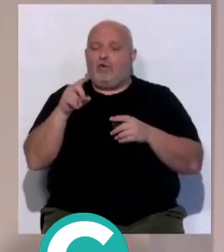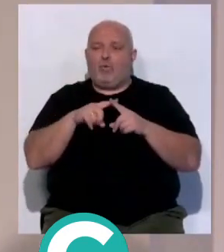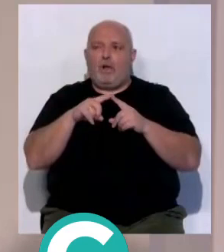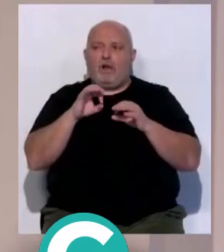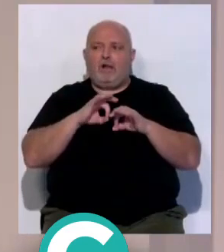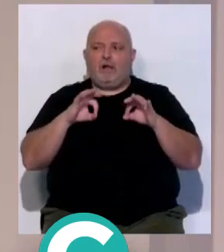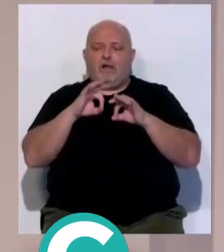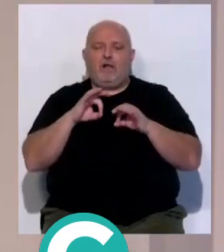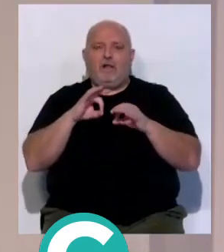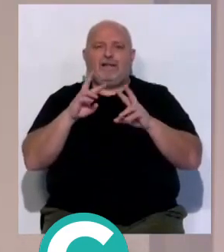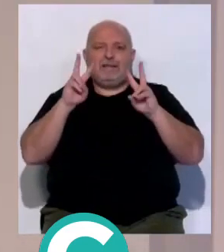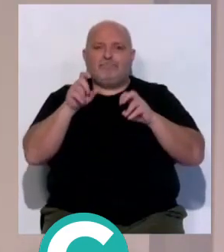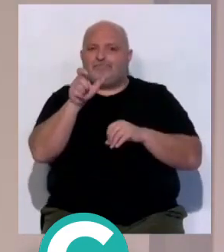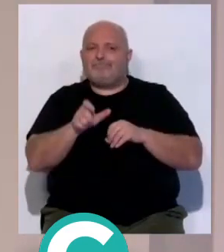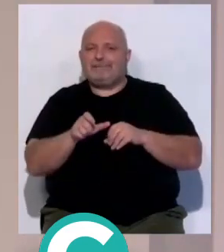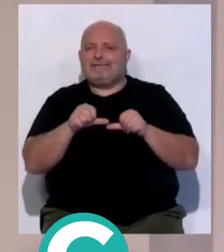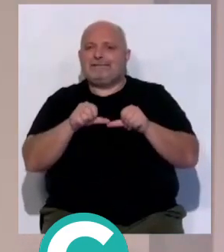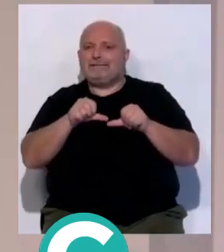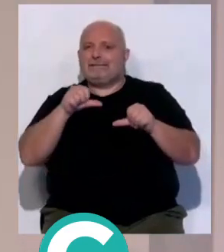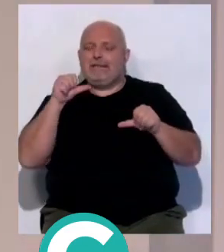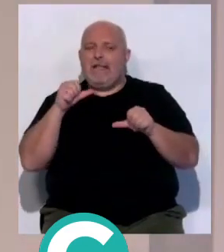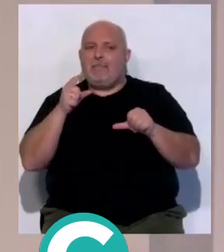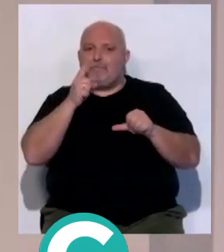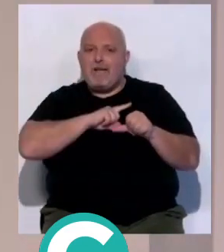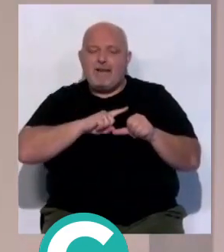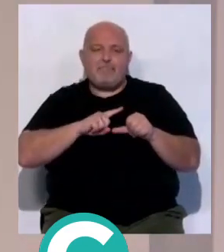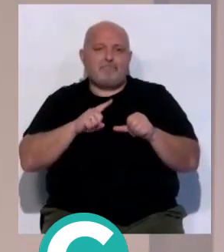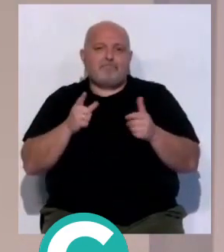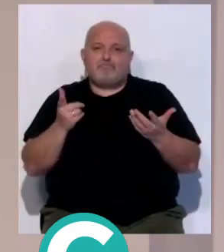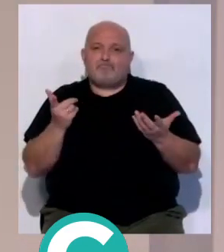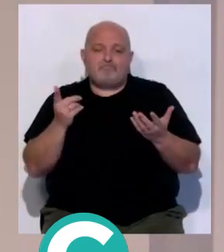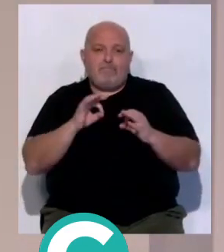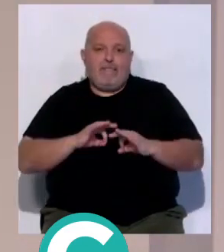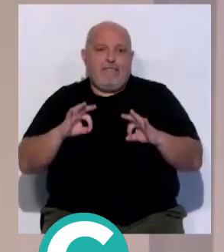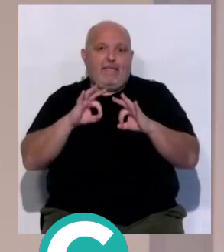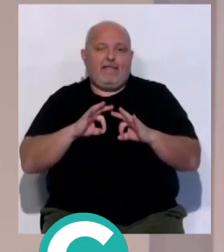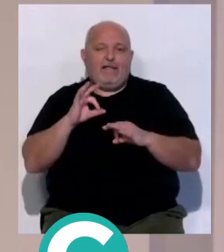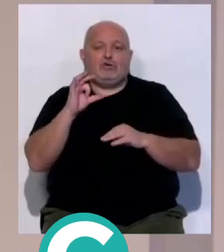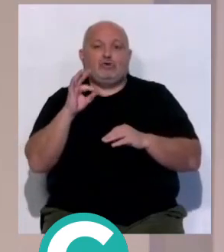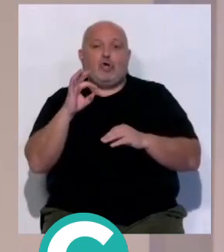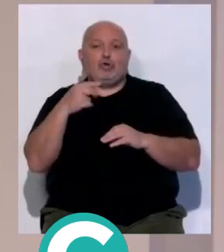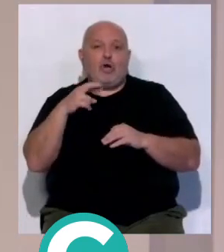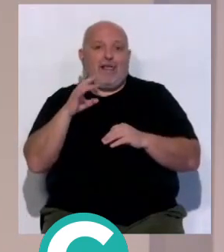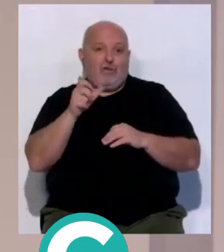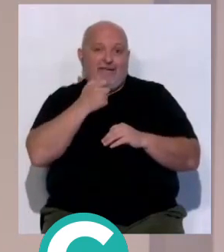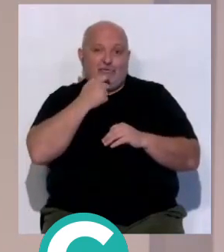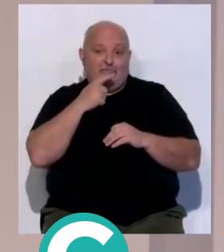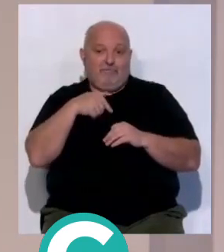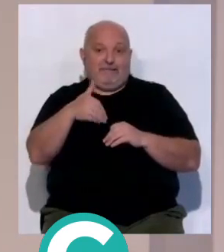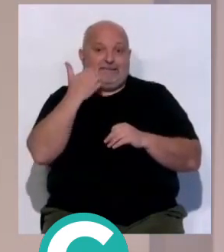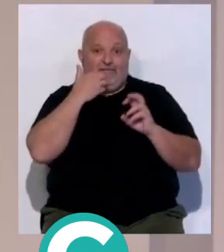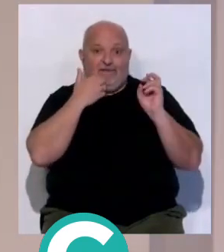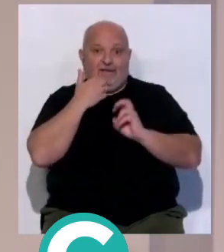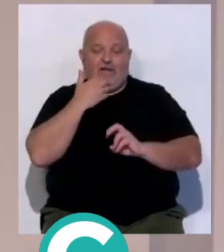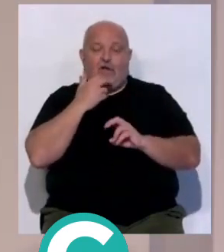tenemos una referencia de algún tipo de incidencia o decisión que haya sido en contra de los intereses del Cádiz, en el